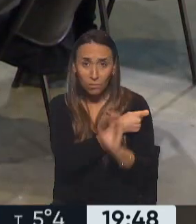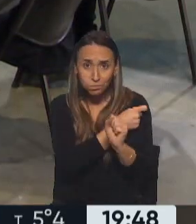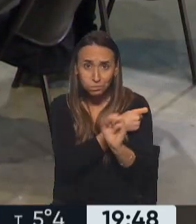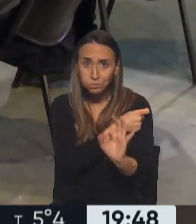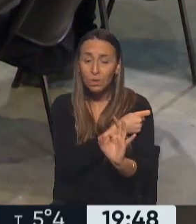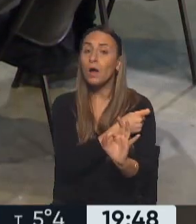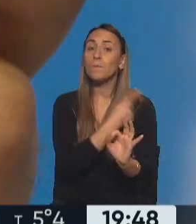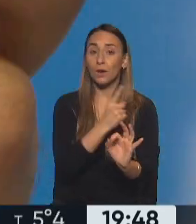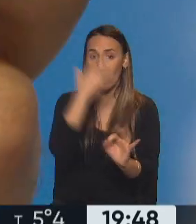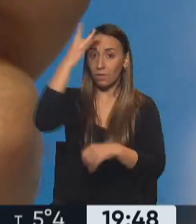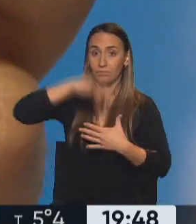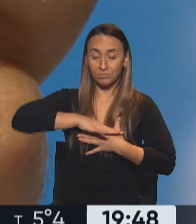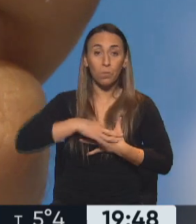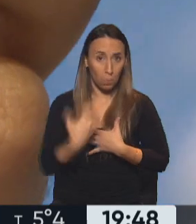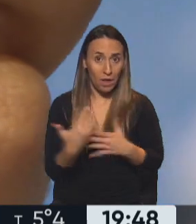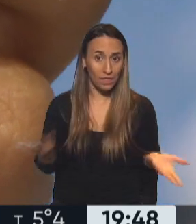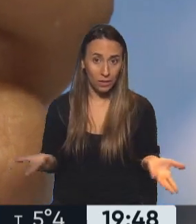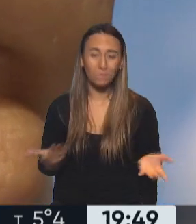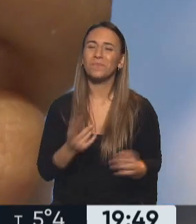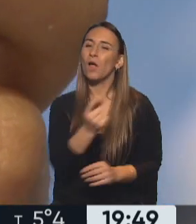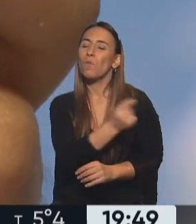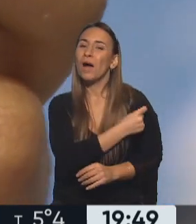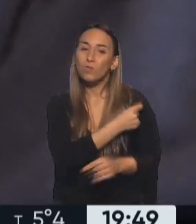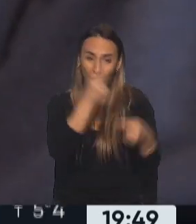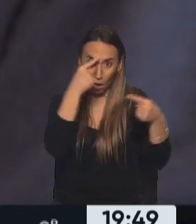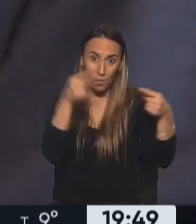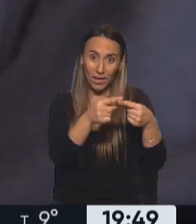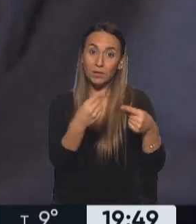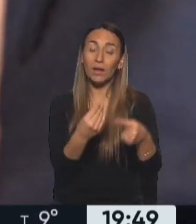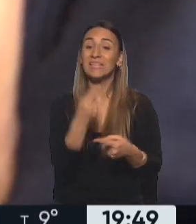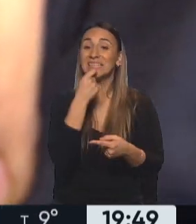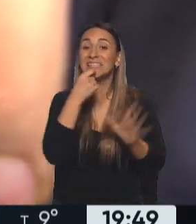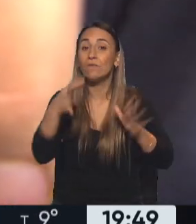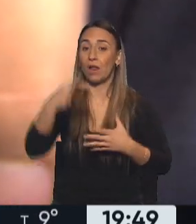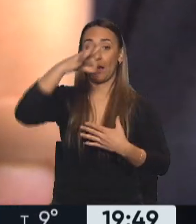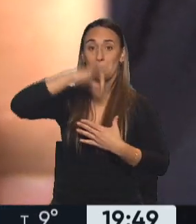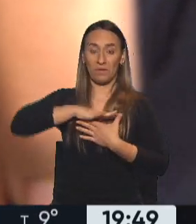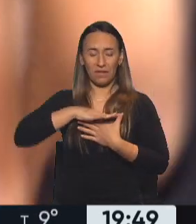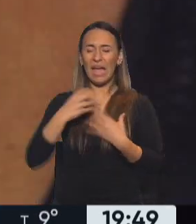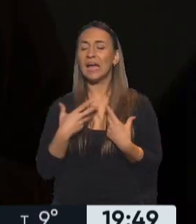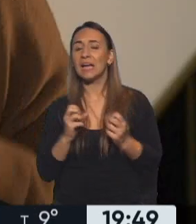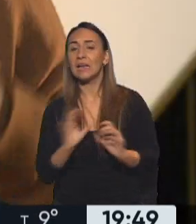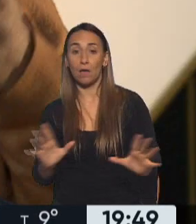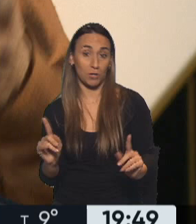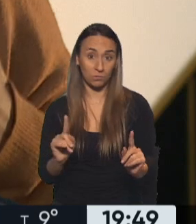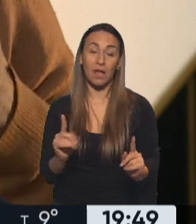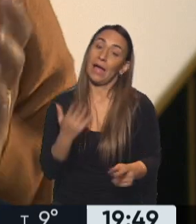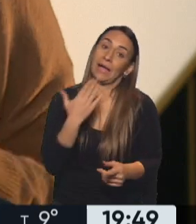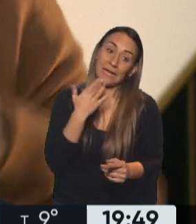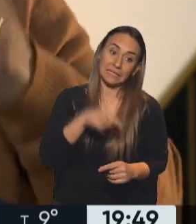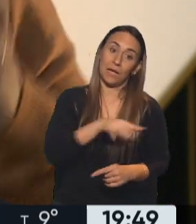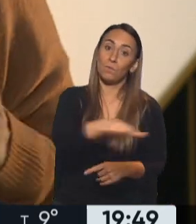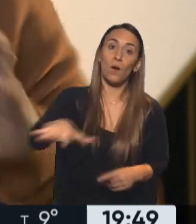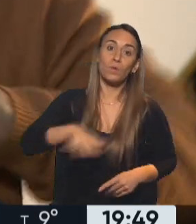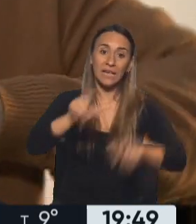efectividad, principalmente la vacuna de COVID, es para prevenir la enfermedad grave y la mortalidad. Tenemos una población muy bien vacunada, y eso nos permite